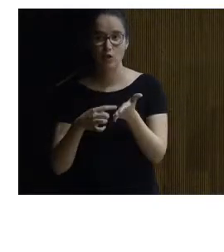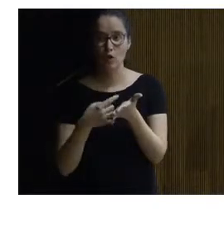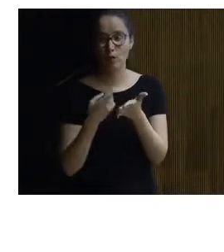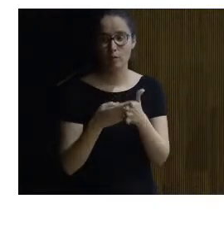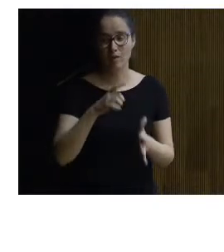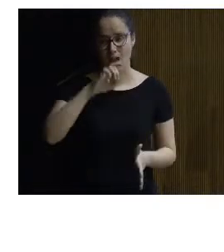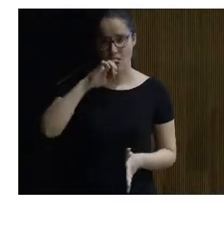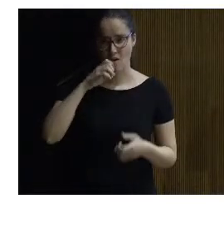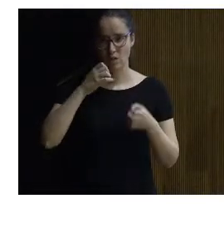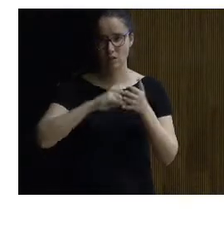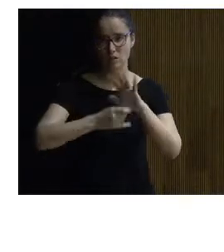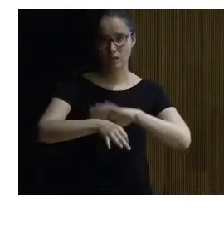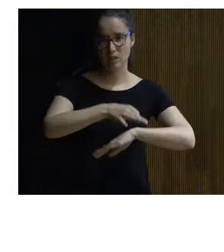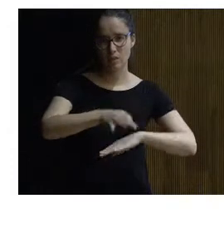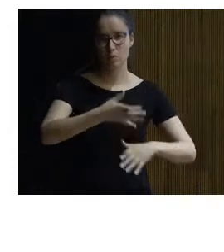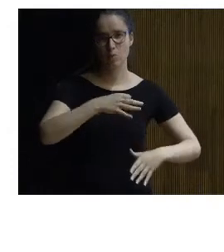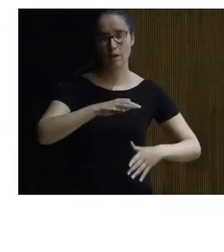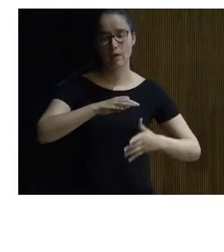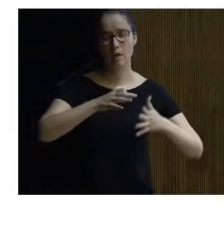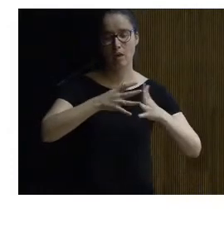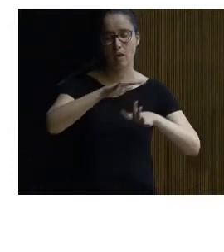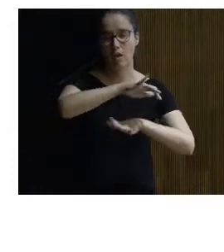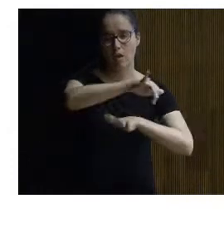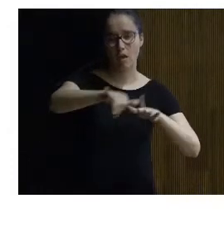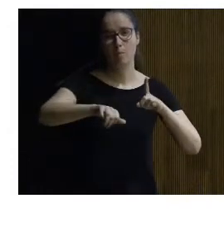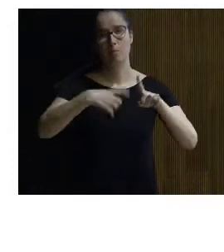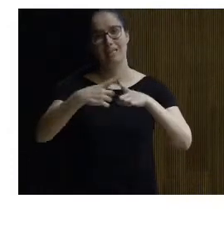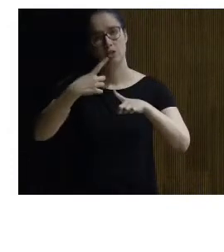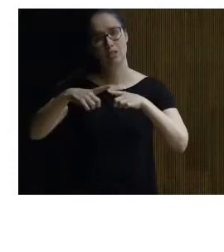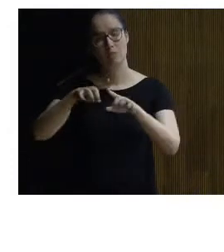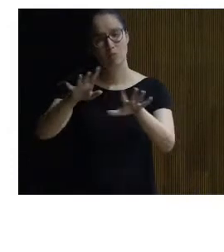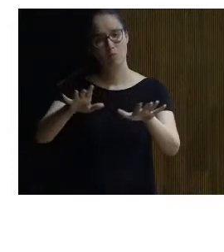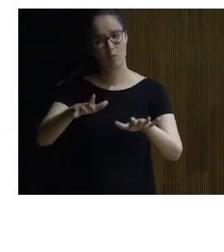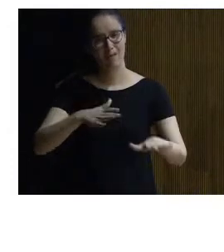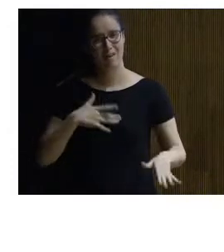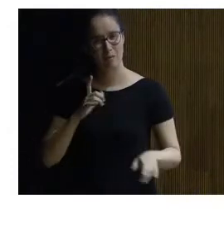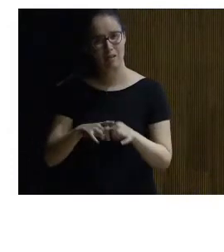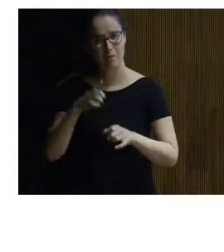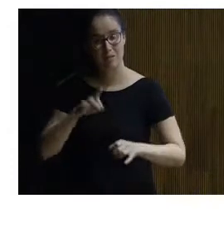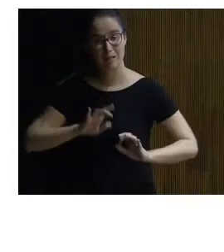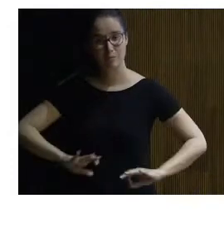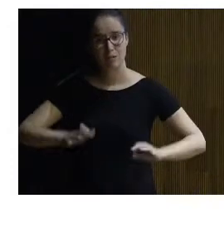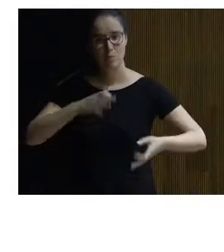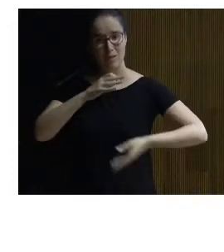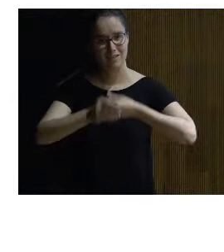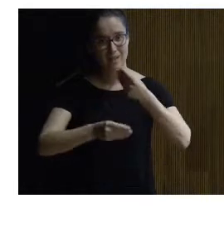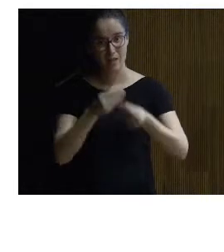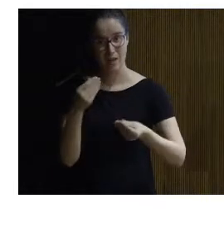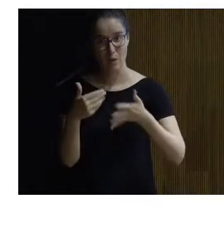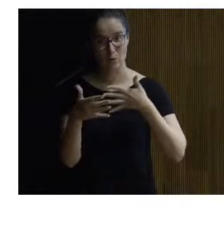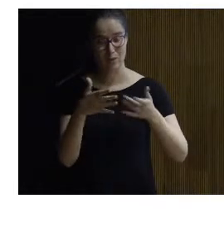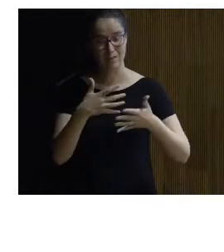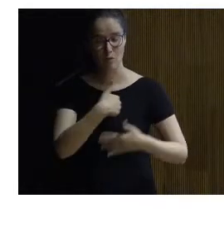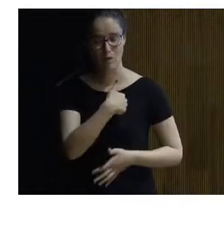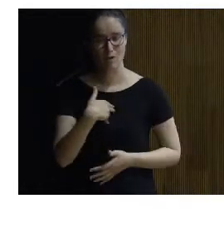envidiamos los arquitectos de poder actuar no solamente en el contenedor sino en los elementos de mobiliario sobre todo cuando eres capaz de ejecutarlos pues con esta